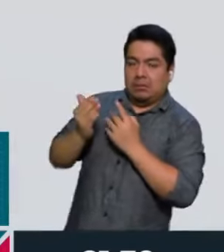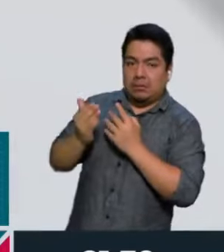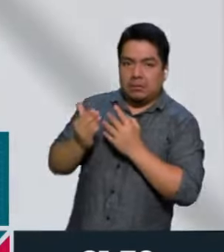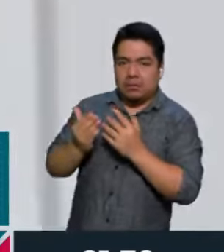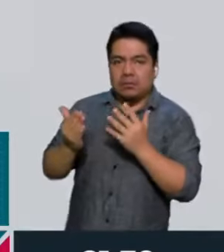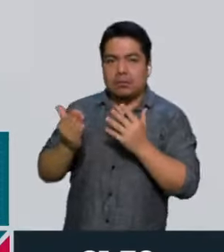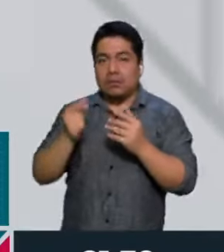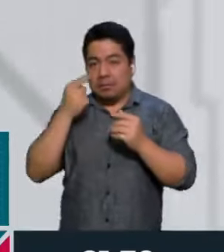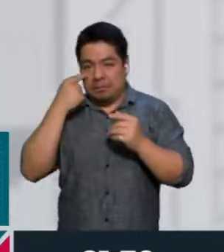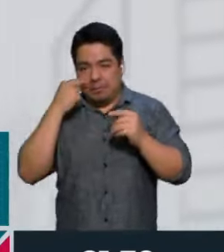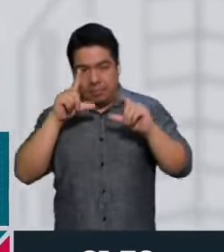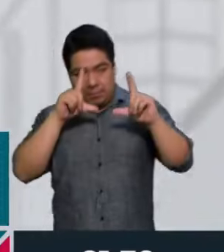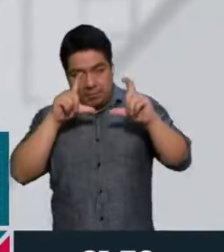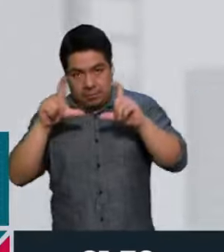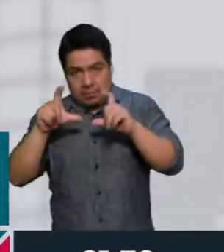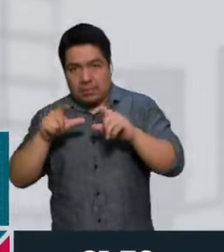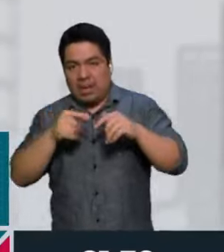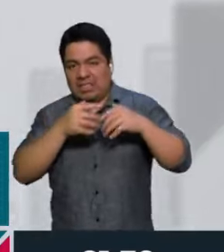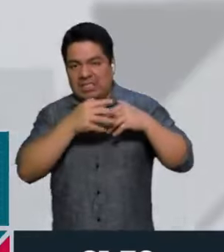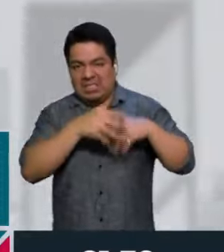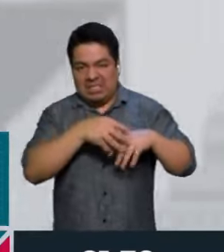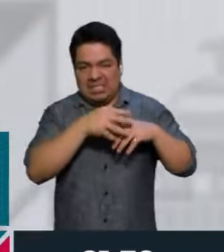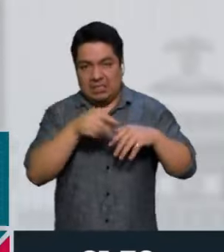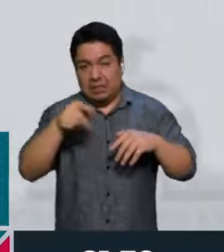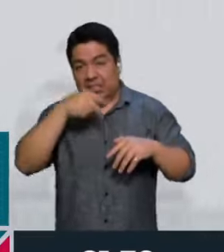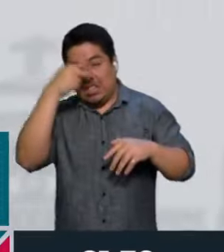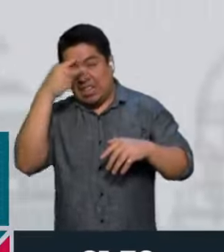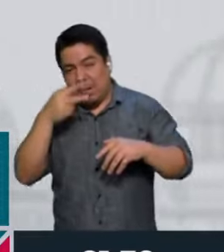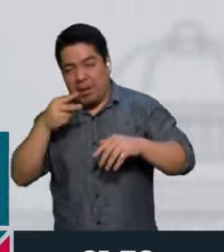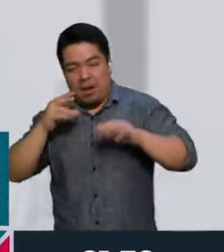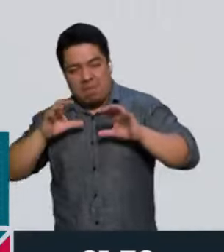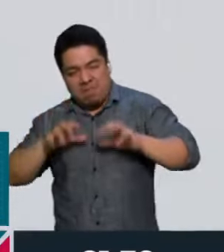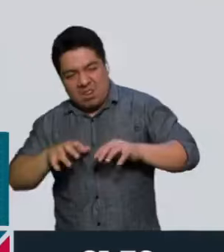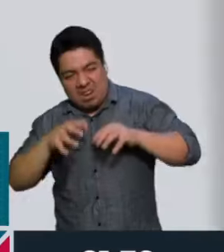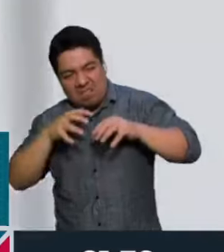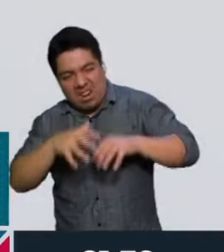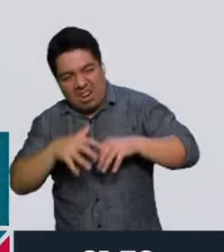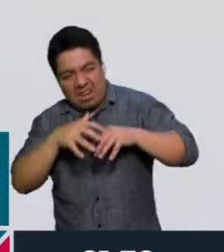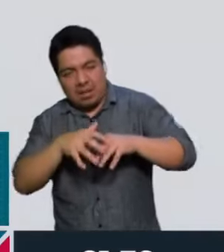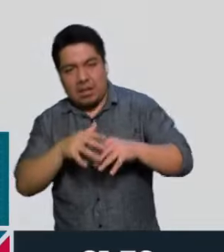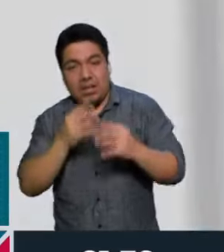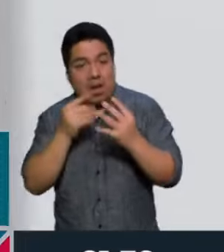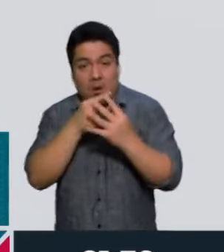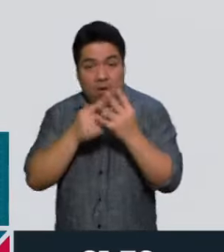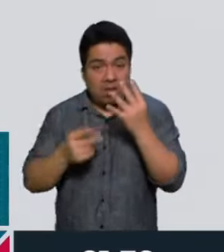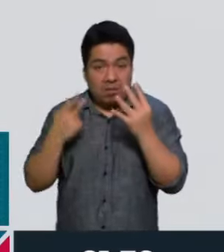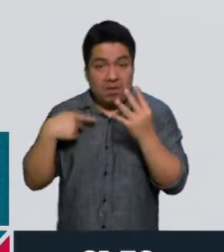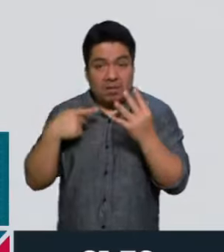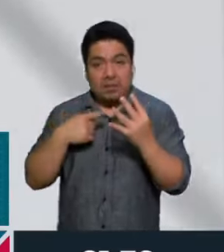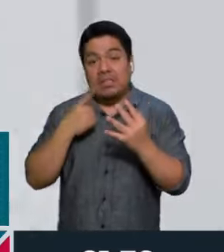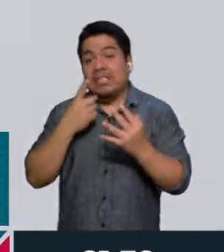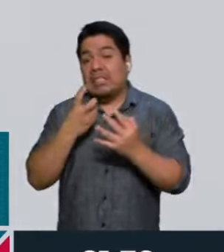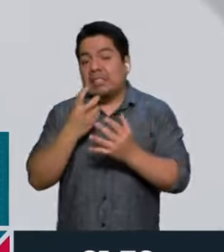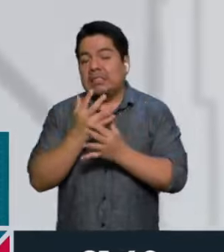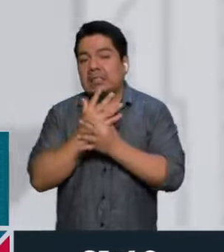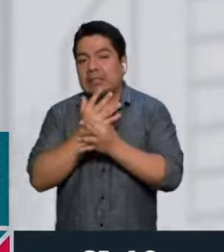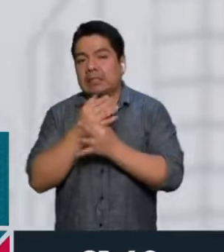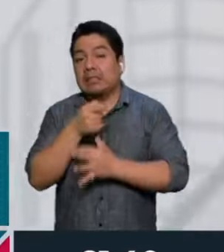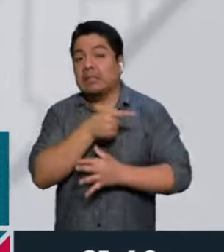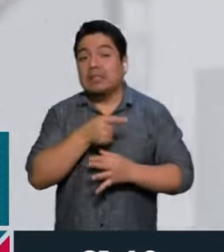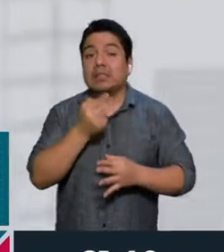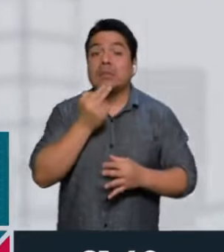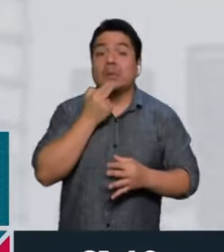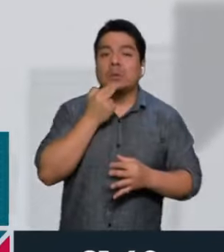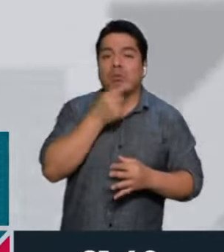imágenes de la caravana que viene de México, aunque vengan cuatro personas, va a ser tema que van a utilizar.